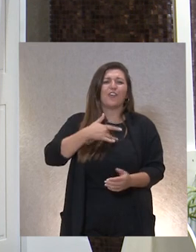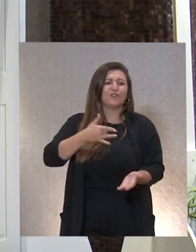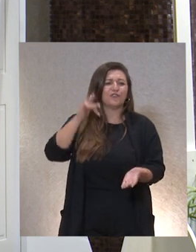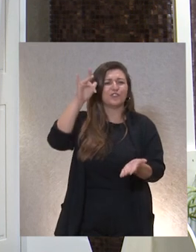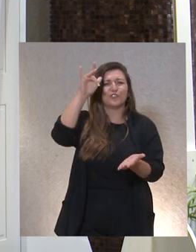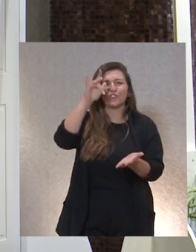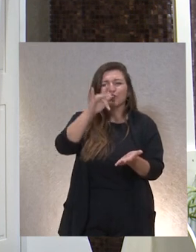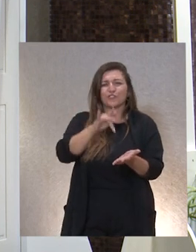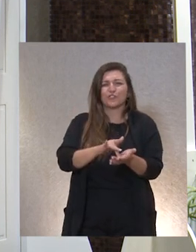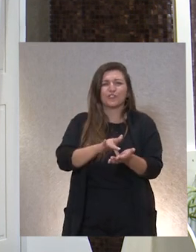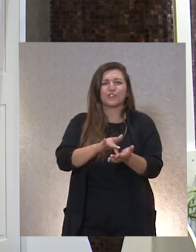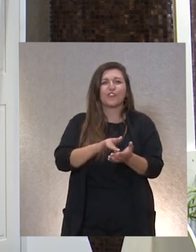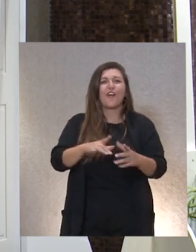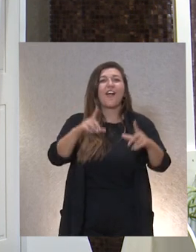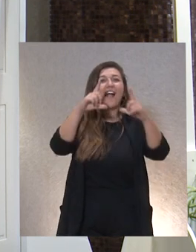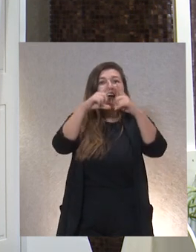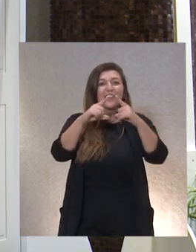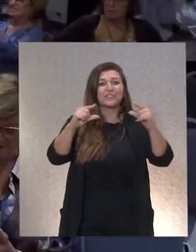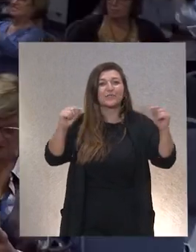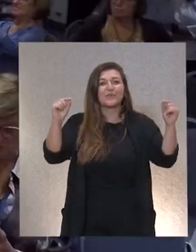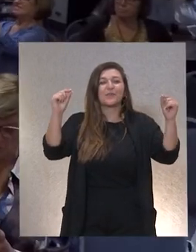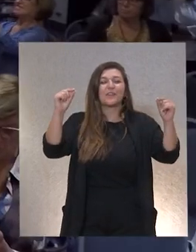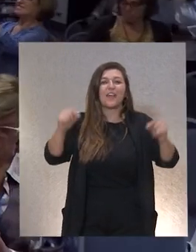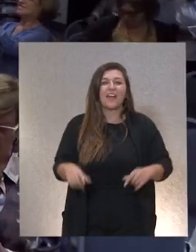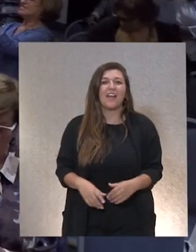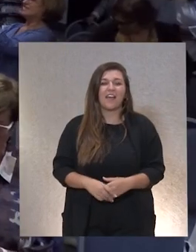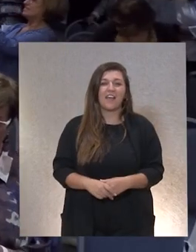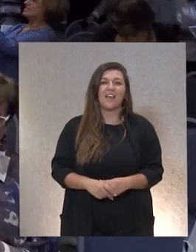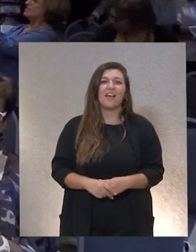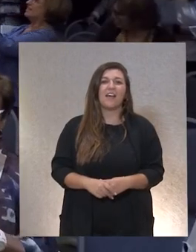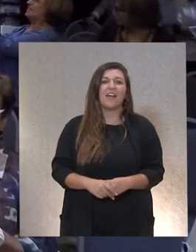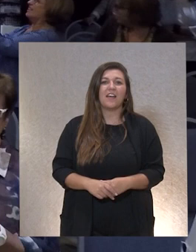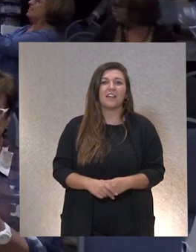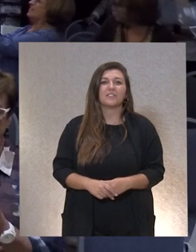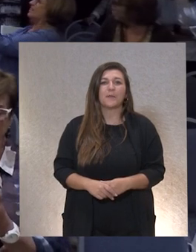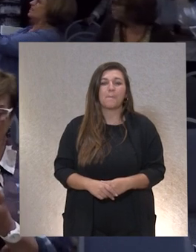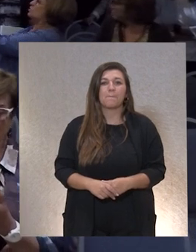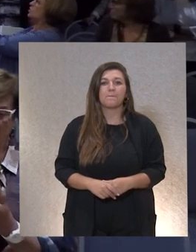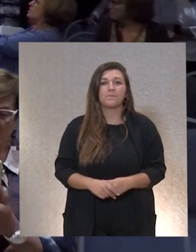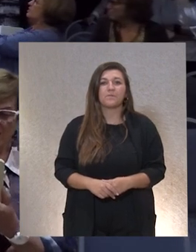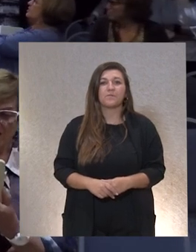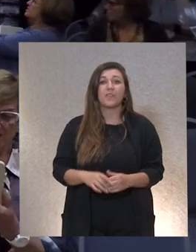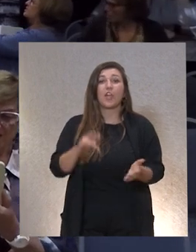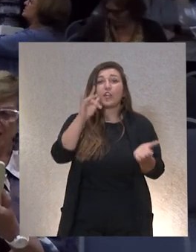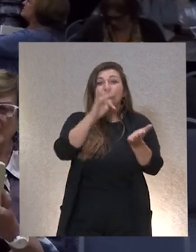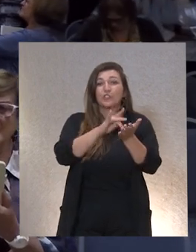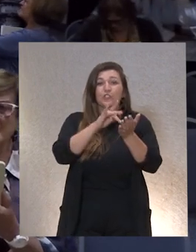as Estuviera en Asturias,